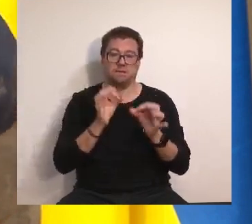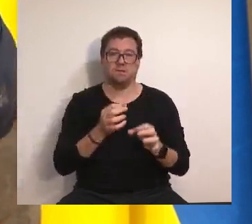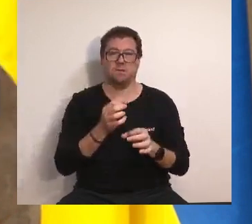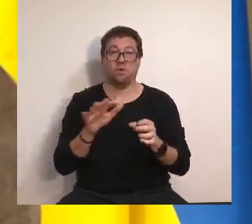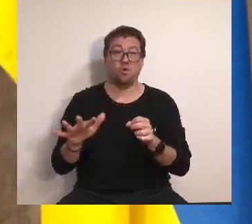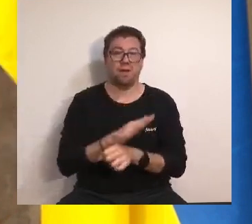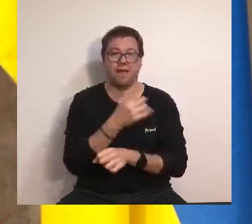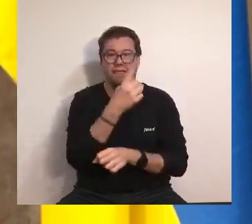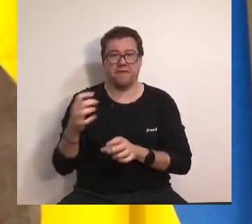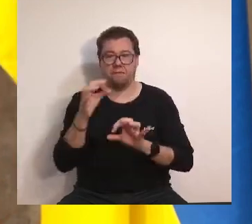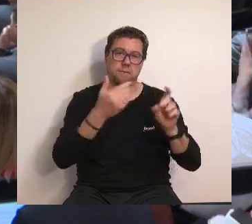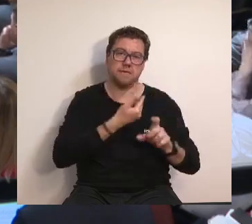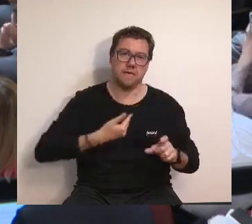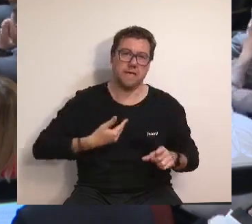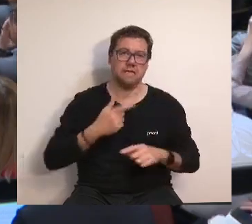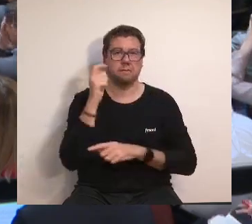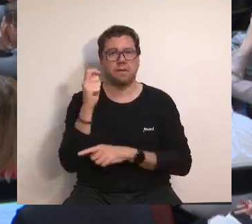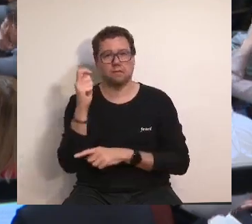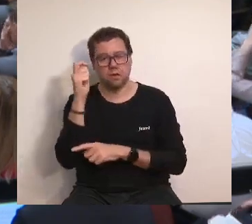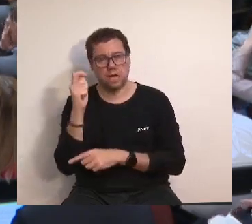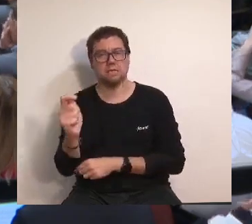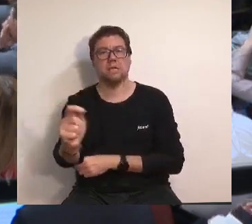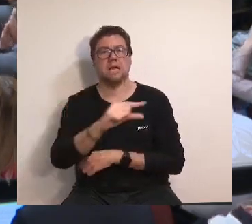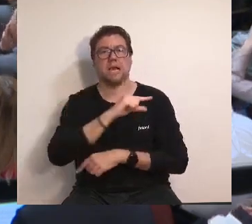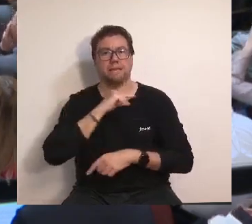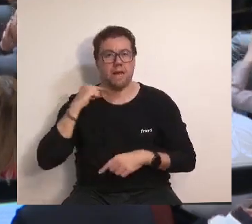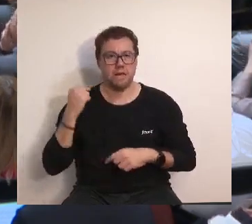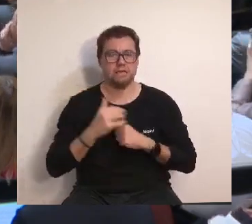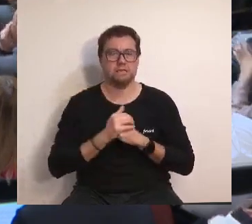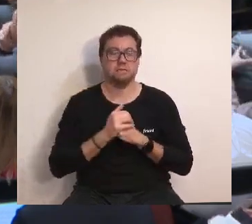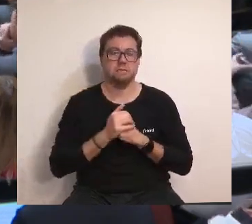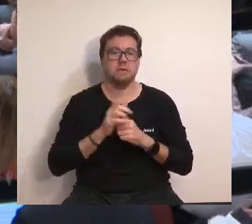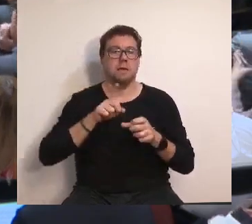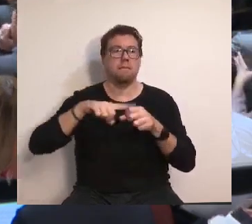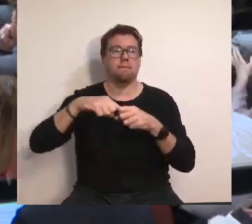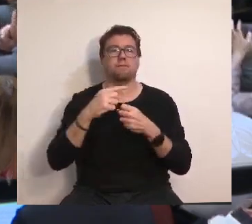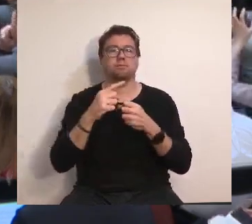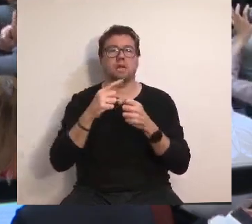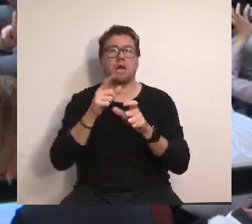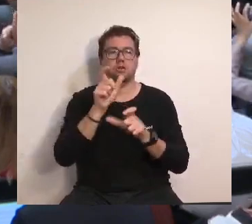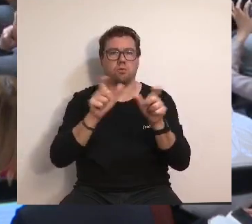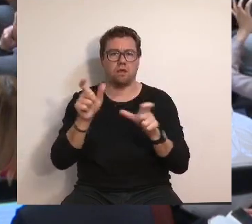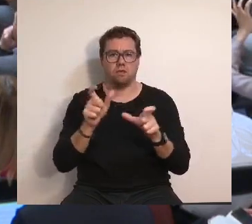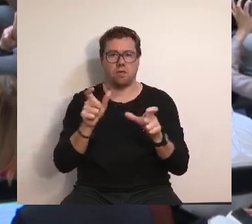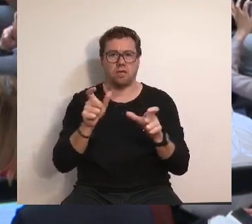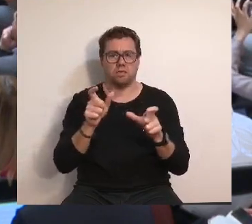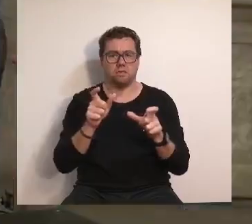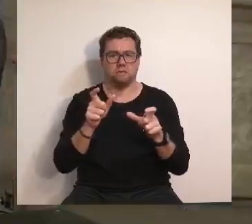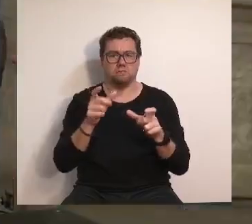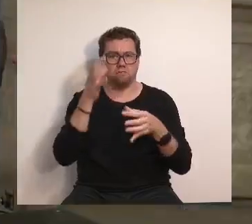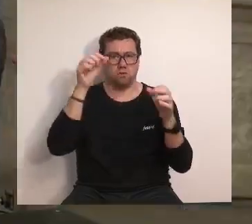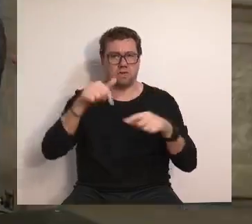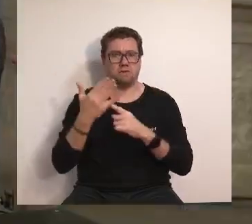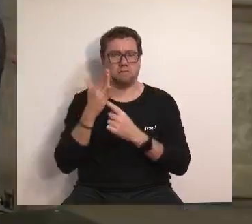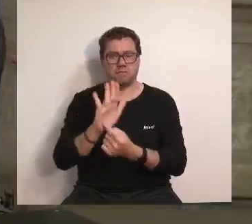del aval. El presidente ha señalado que con la puesta en marcha de este plan se consolida el proyecto de legislatura,